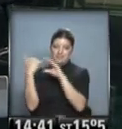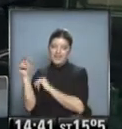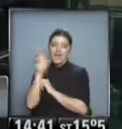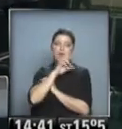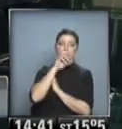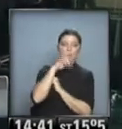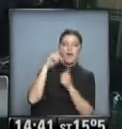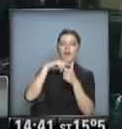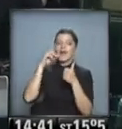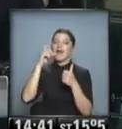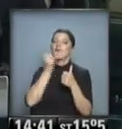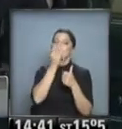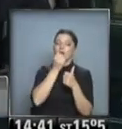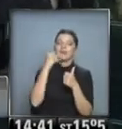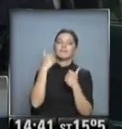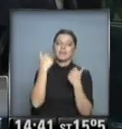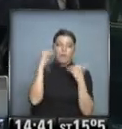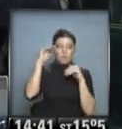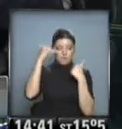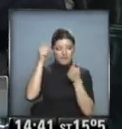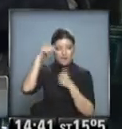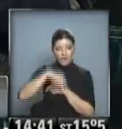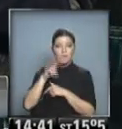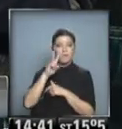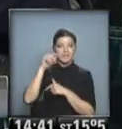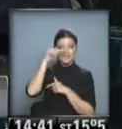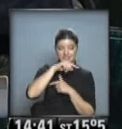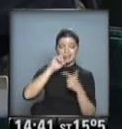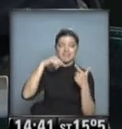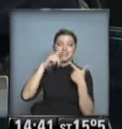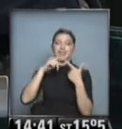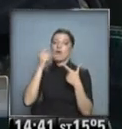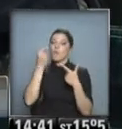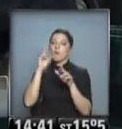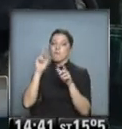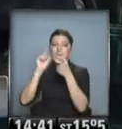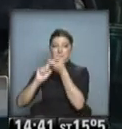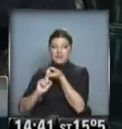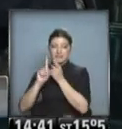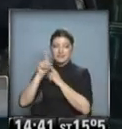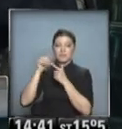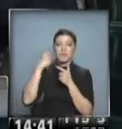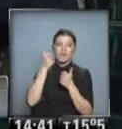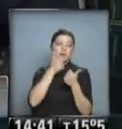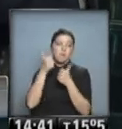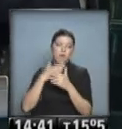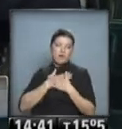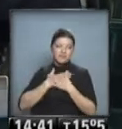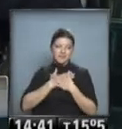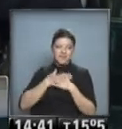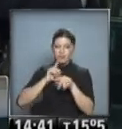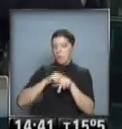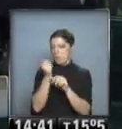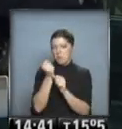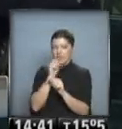Mónica de Floresta, es excelente el programa y la información que dan. Susana y Julio de Travesía, dicen que es un placer seguirnos, no importa la hora y aciertan con la incógnita.